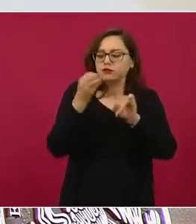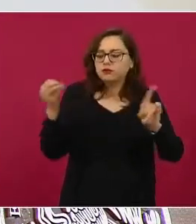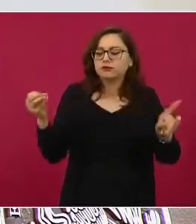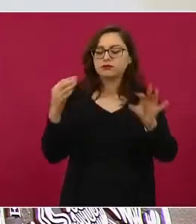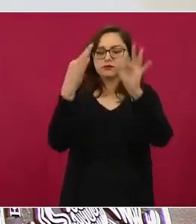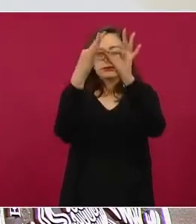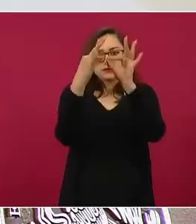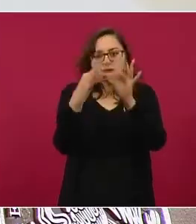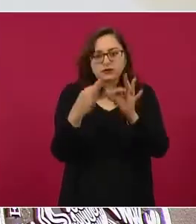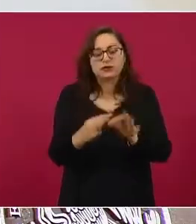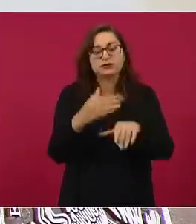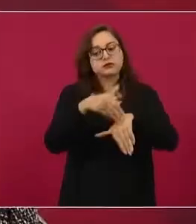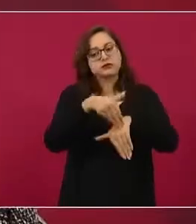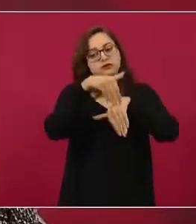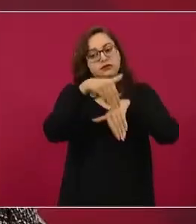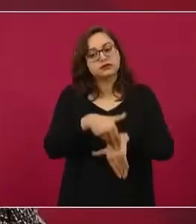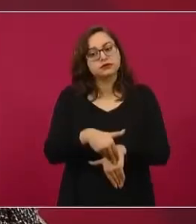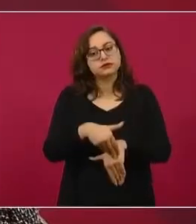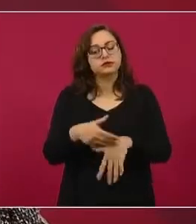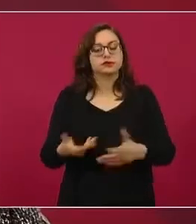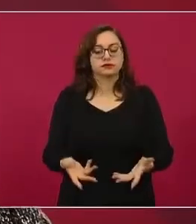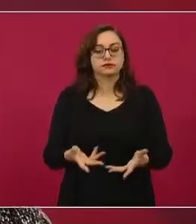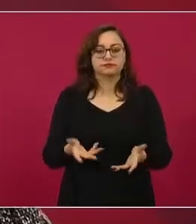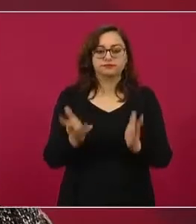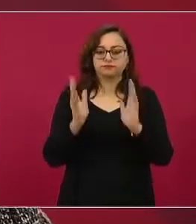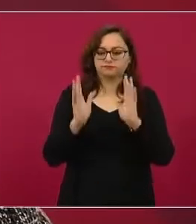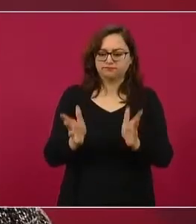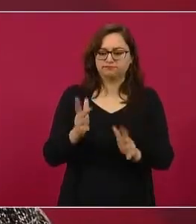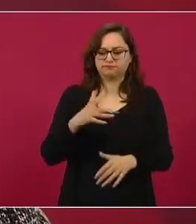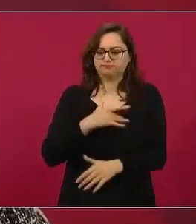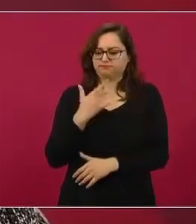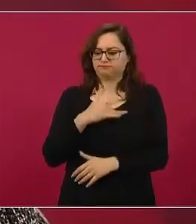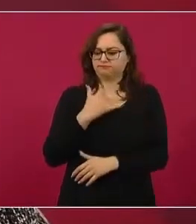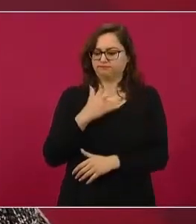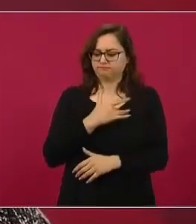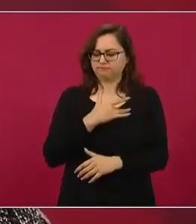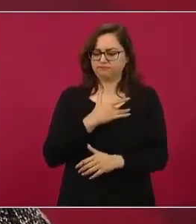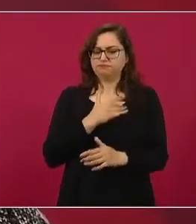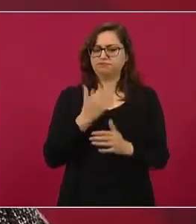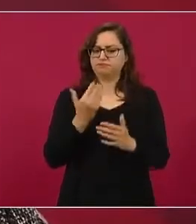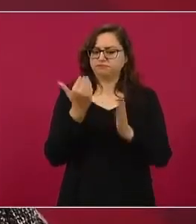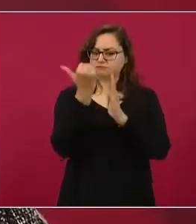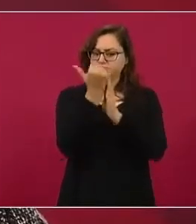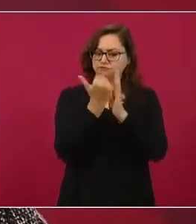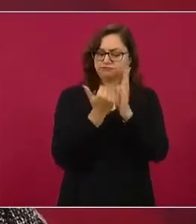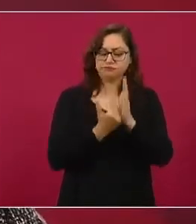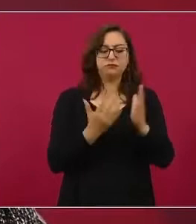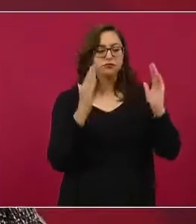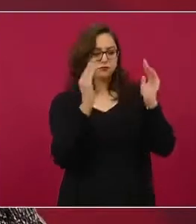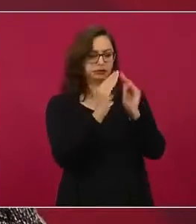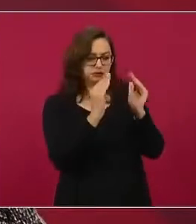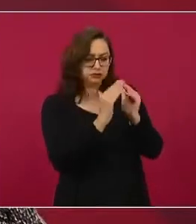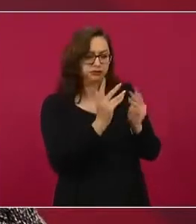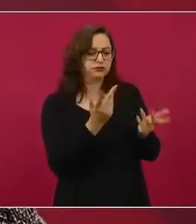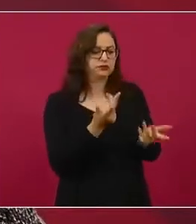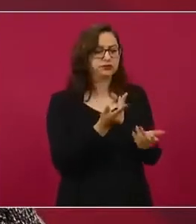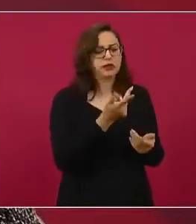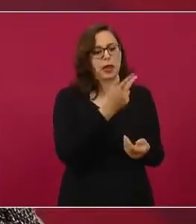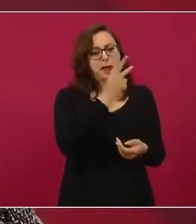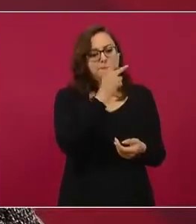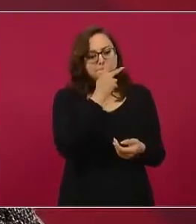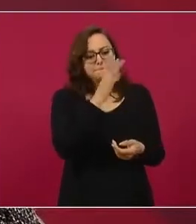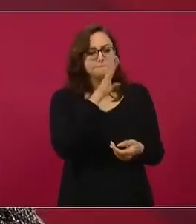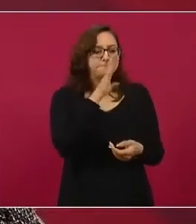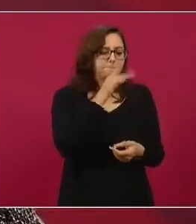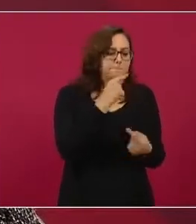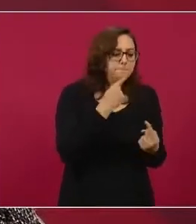seguros a través de la experiencia que si se utiliza el protocolo desde casa, que chequen los padres de familia que no tenga el